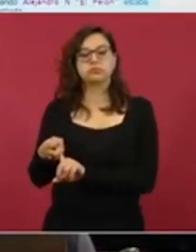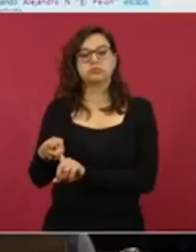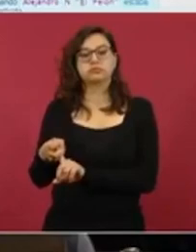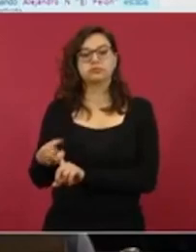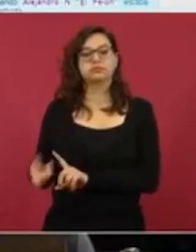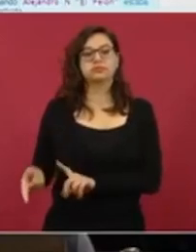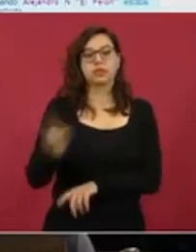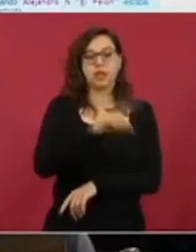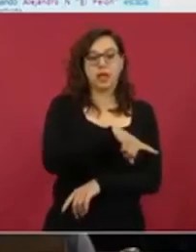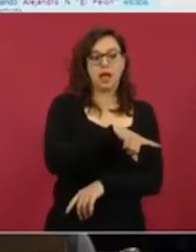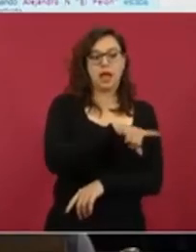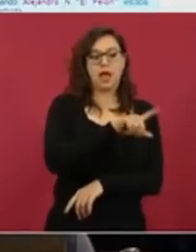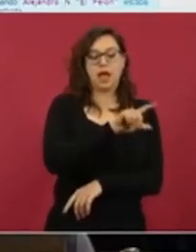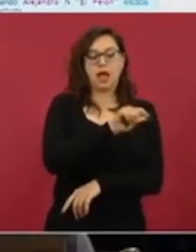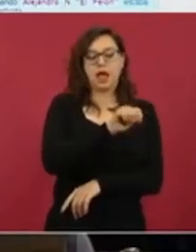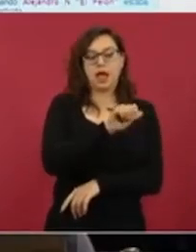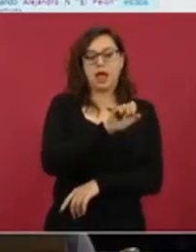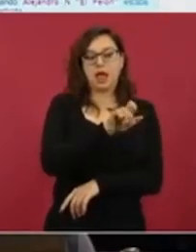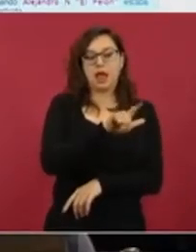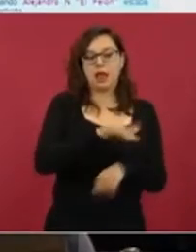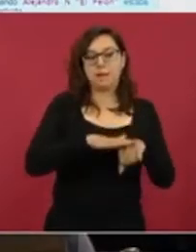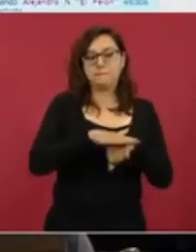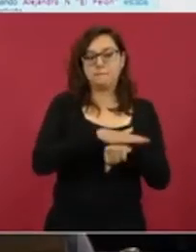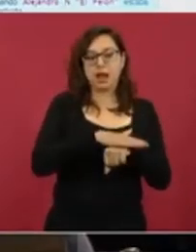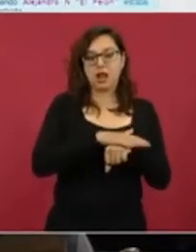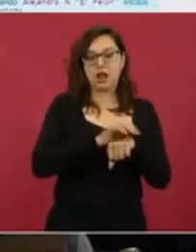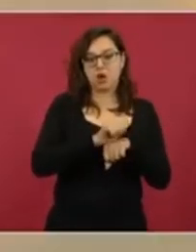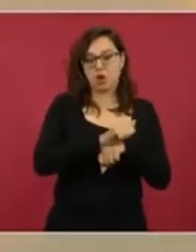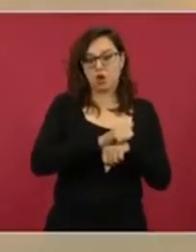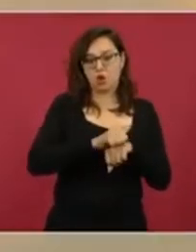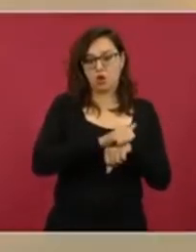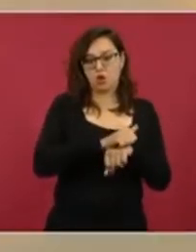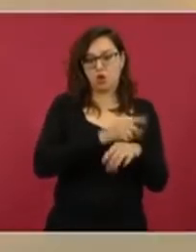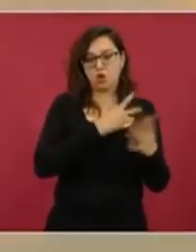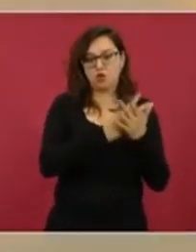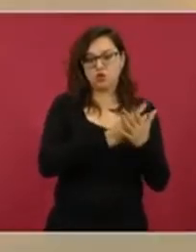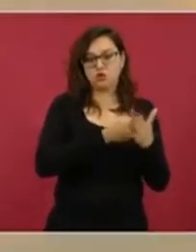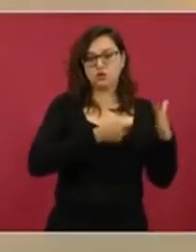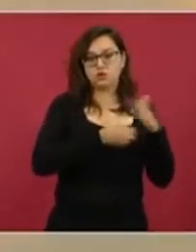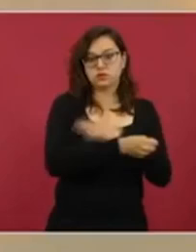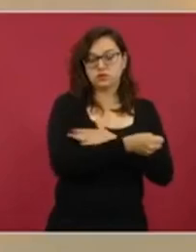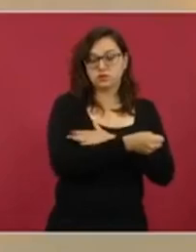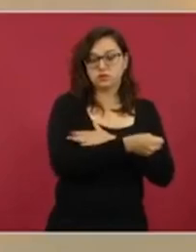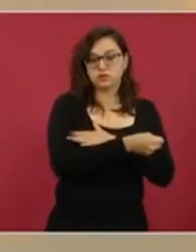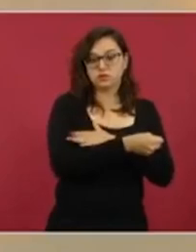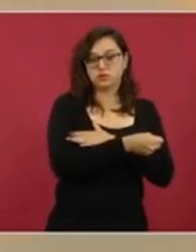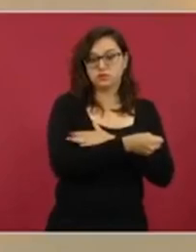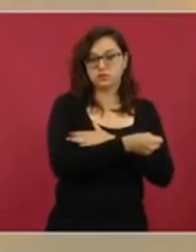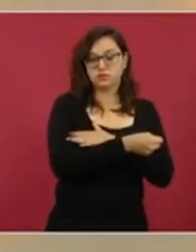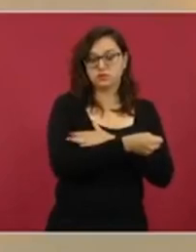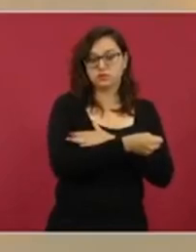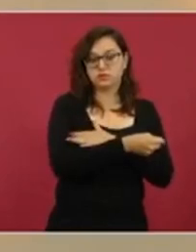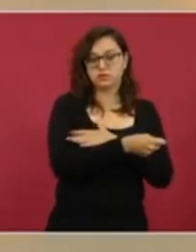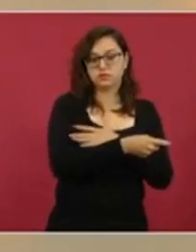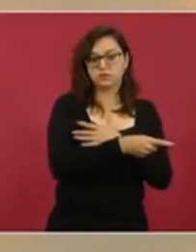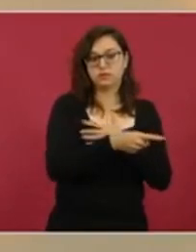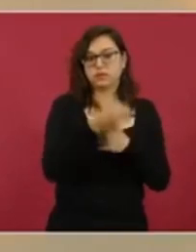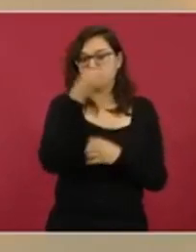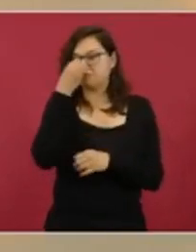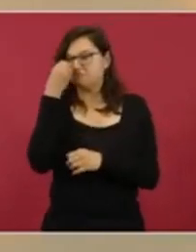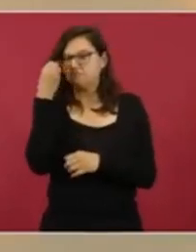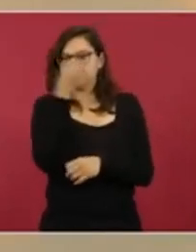recluido y a él le atribuyen la desaparición de Ricardo, hermano de Alejandro